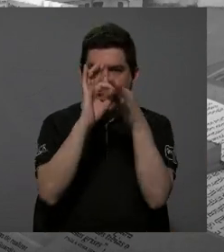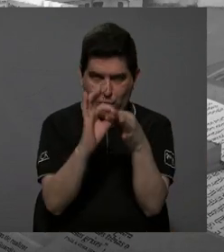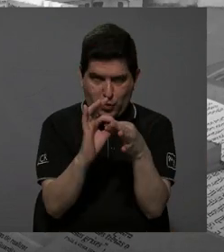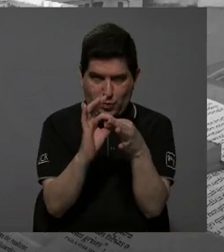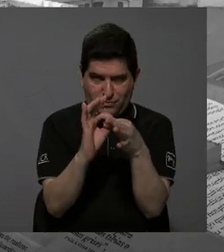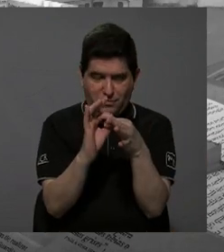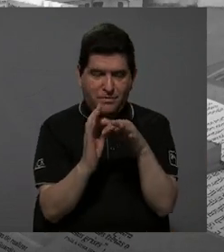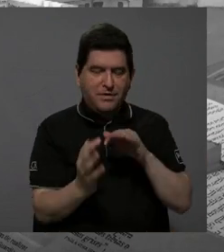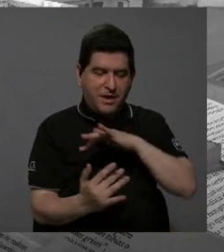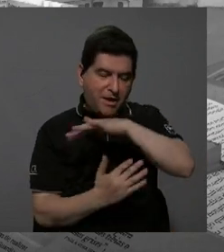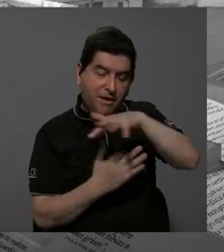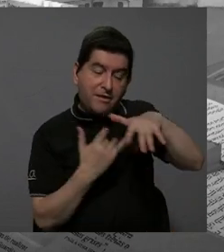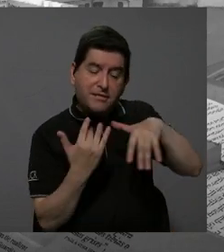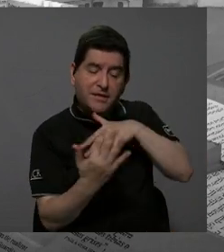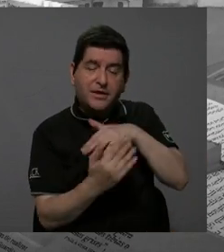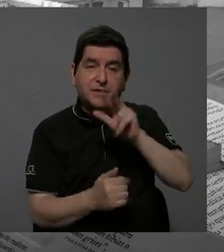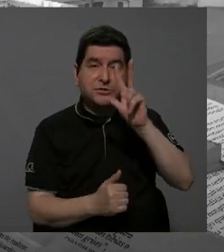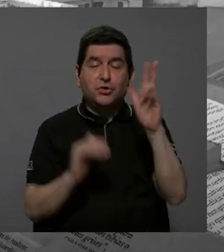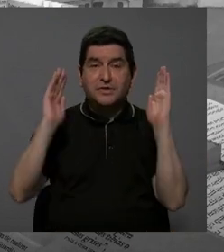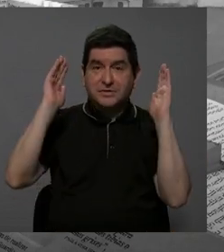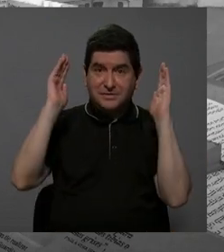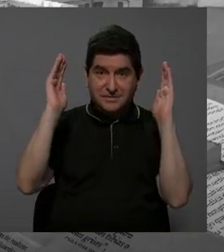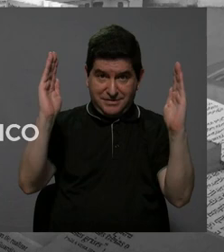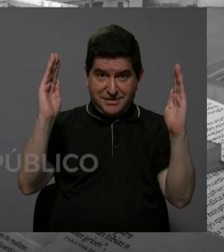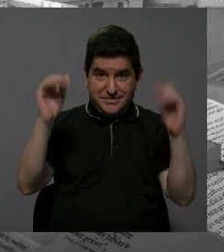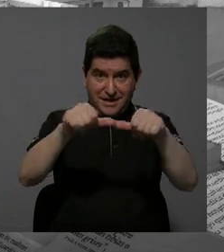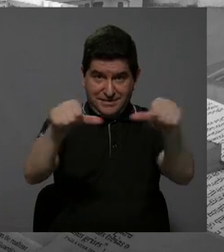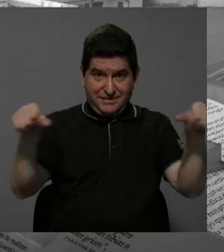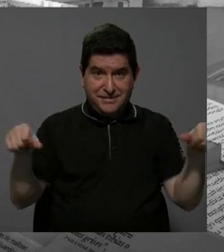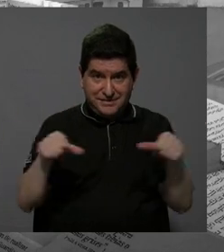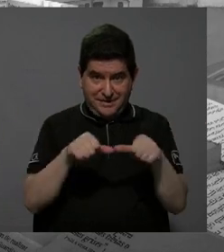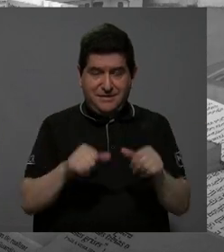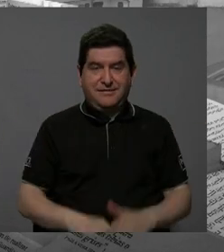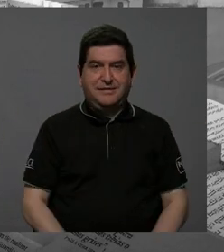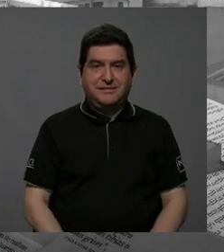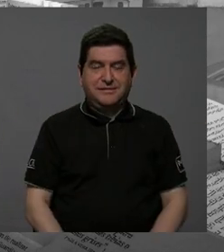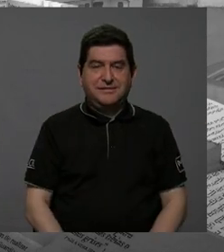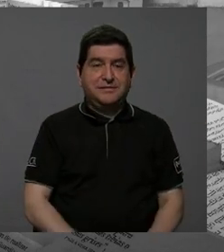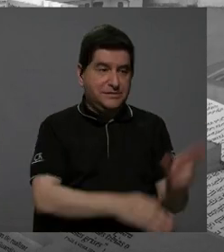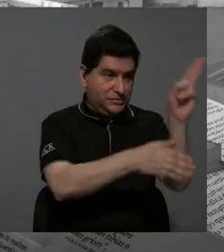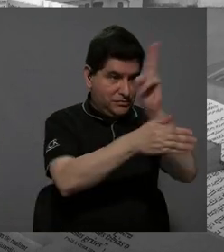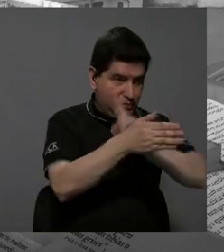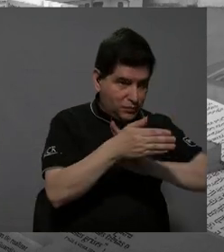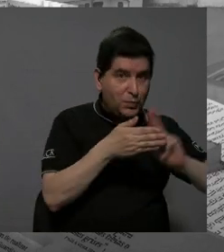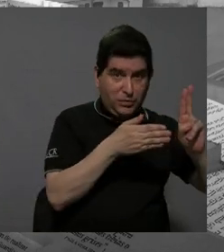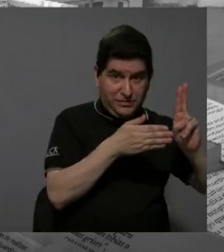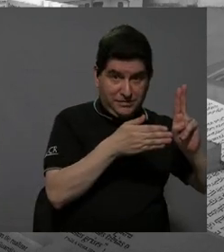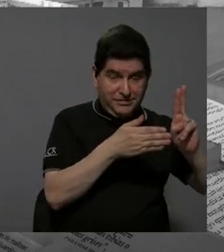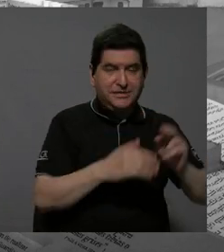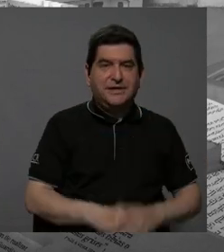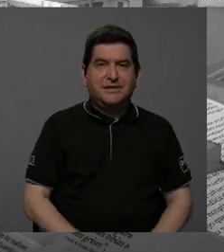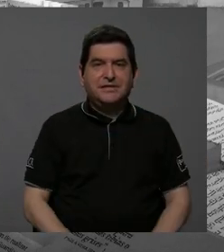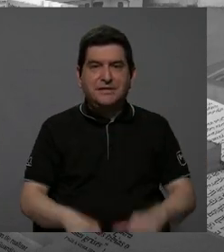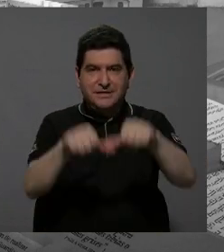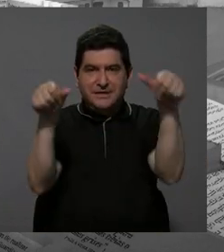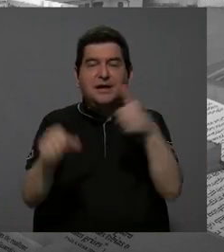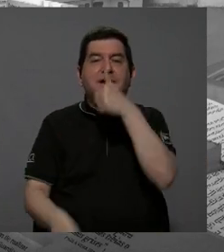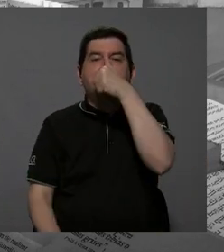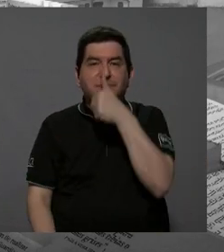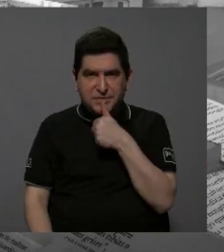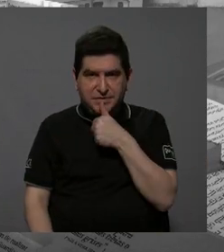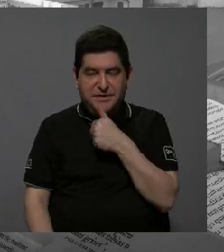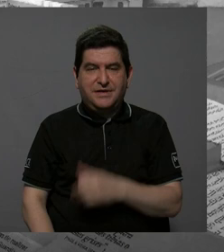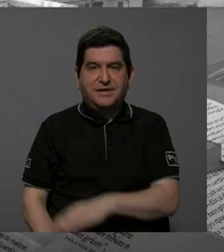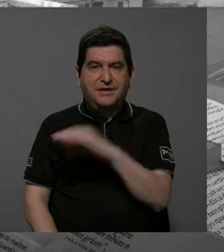esa interacción entre tres grandes áreas digamos, la parte de academia, las universidades, el sector privado